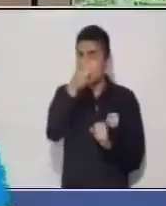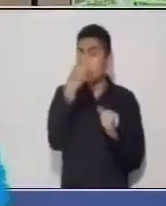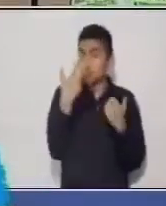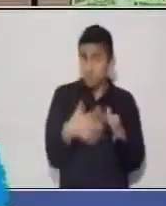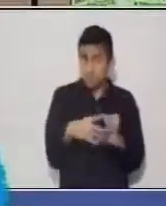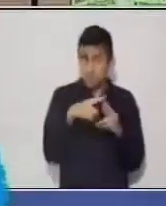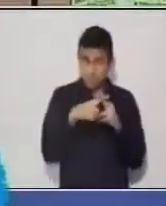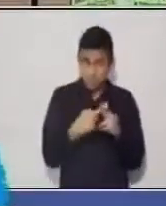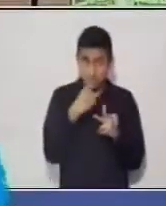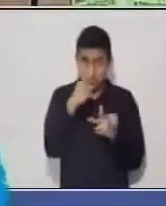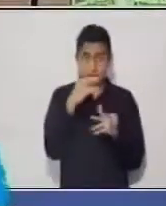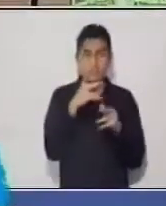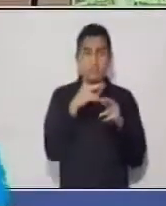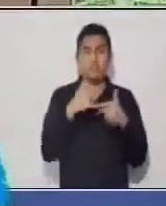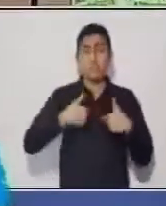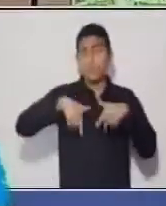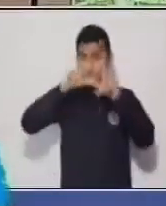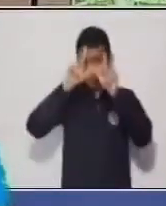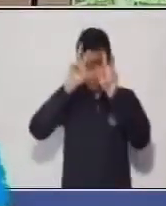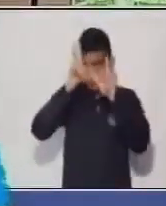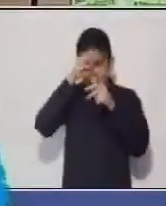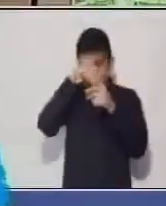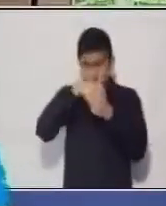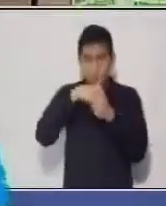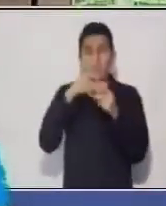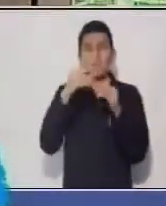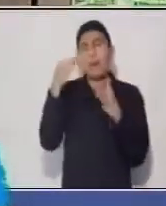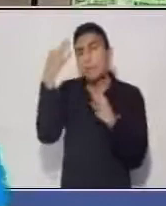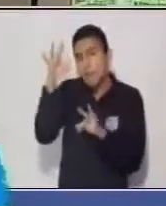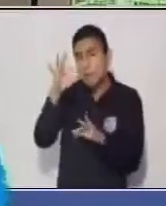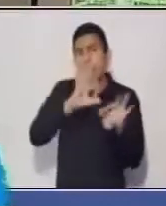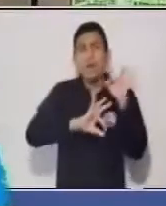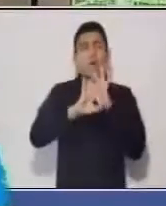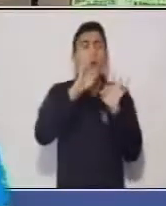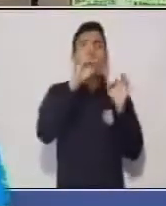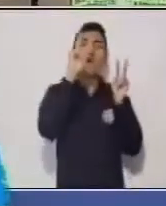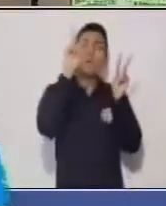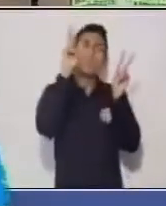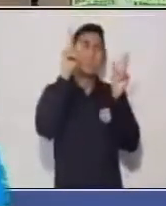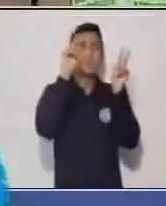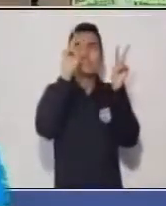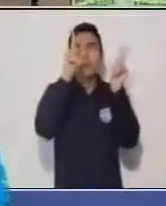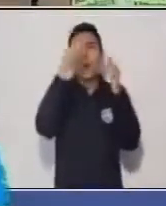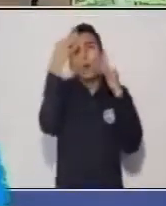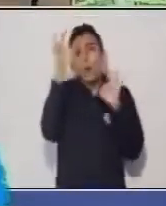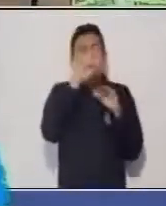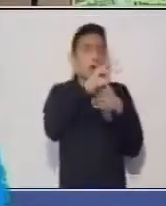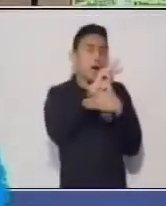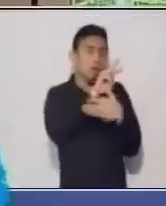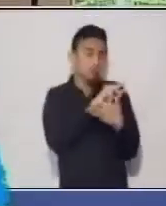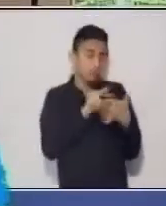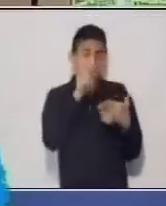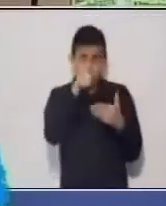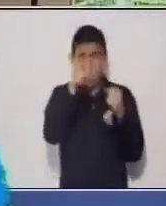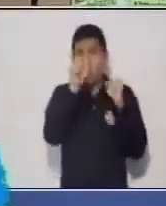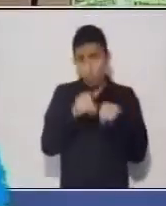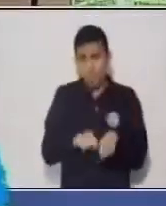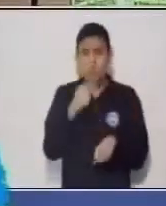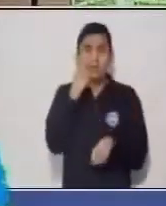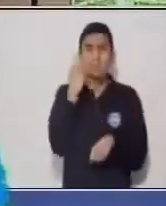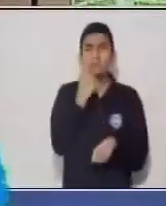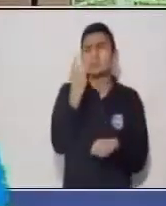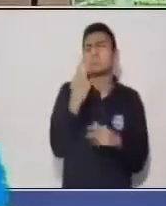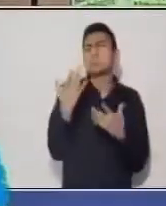reproduciendo en papel o en un texto escrito, ya vamos a buscar nosotros que